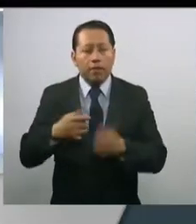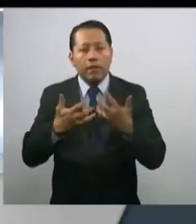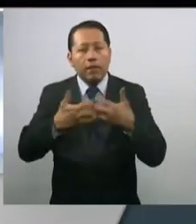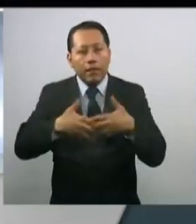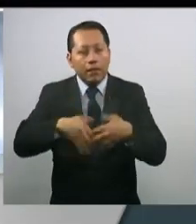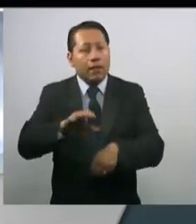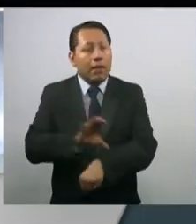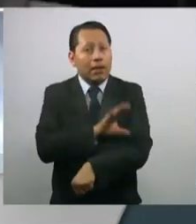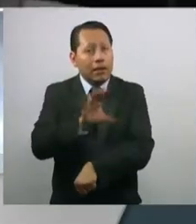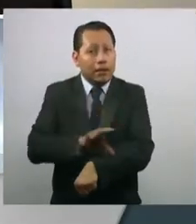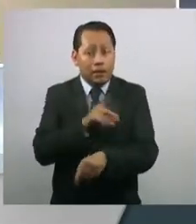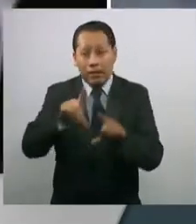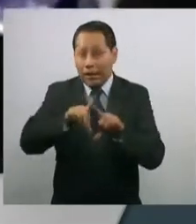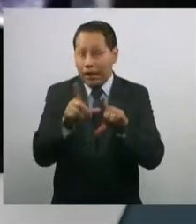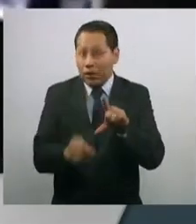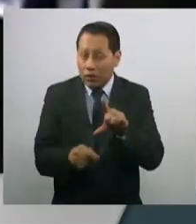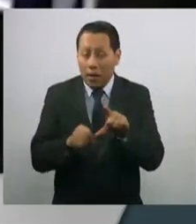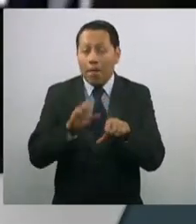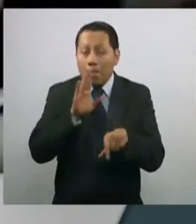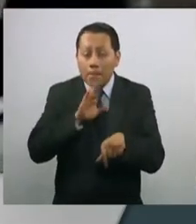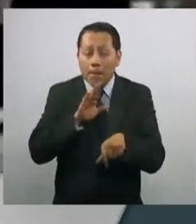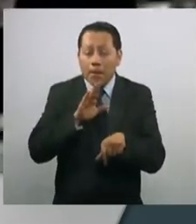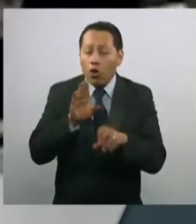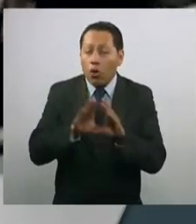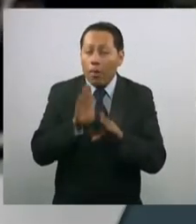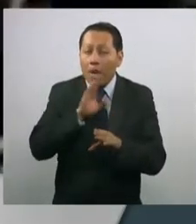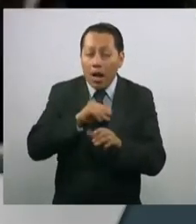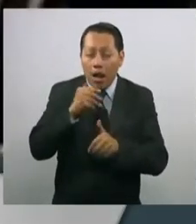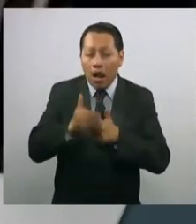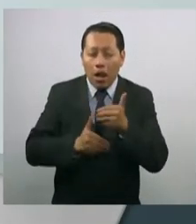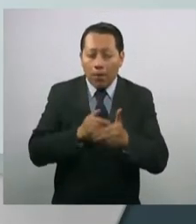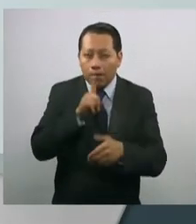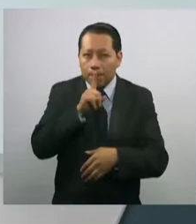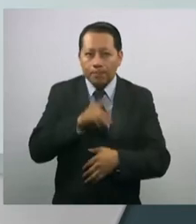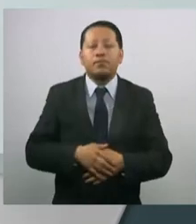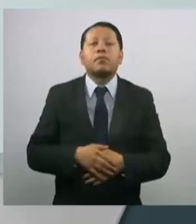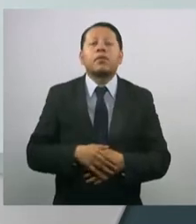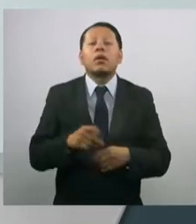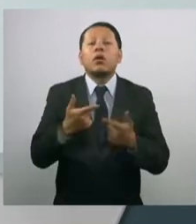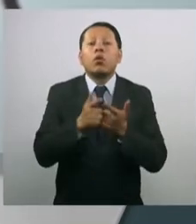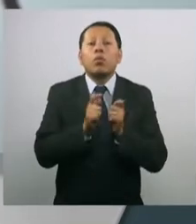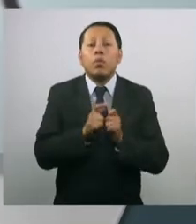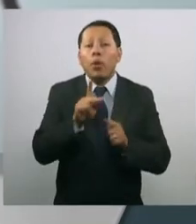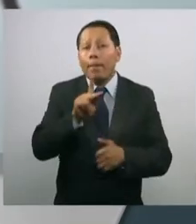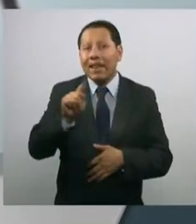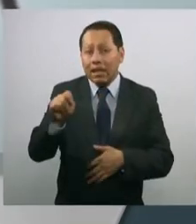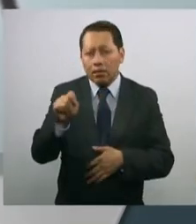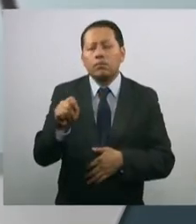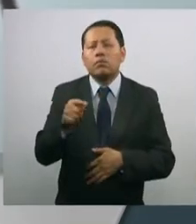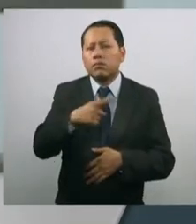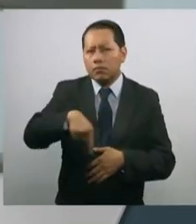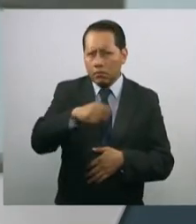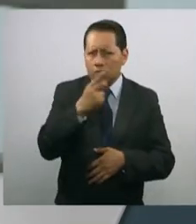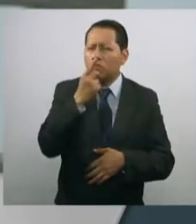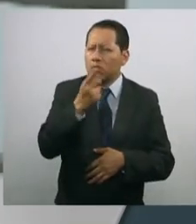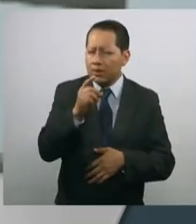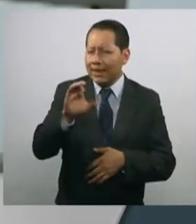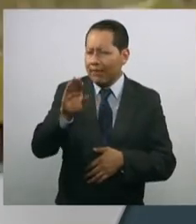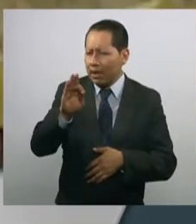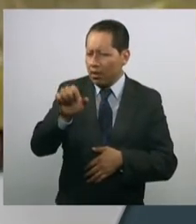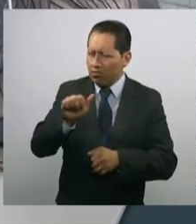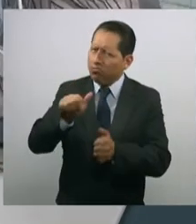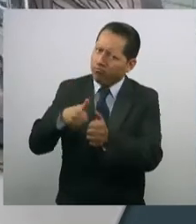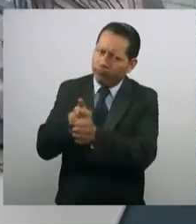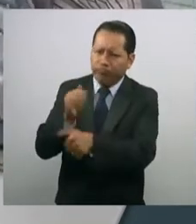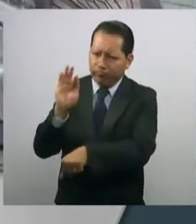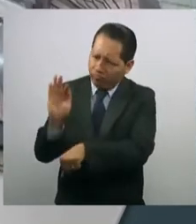eléctrica nacional. En contraste, fueron los legisladores del Partido del Trabajo quienes dieron su respaldo a la CFE.